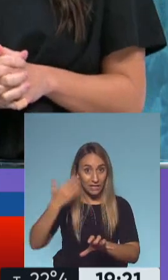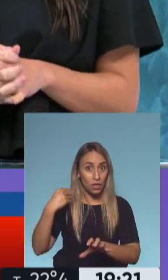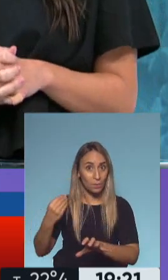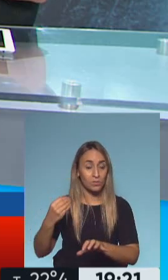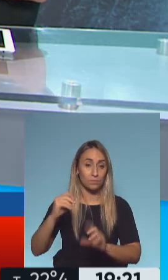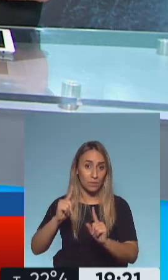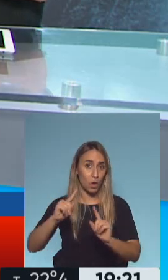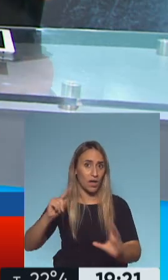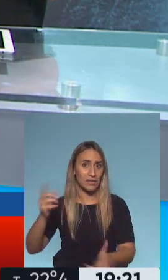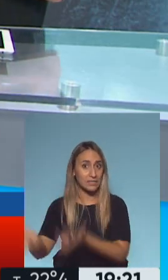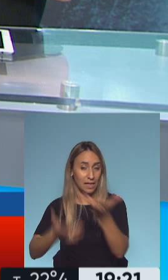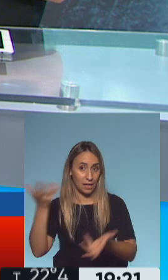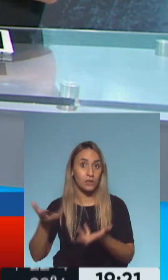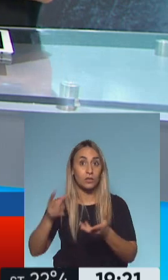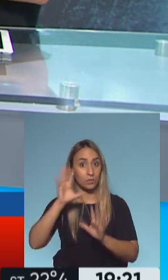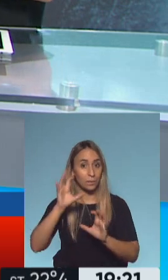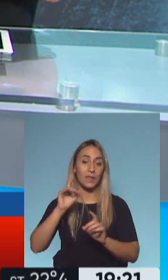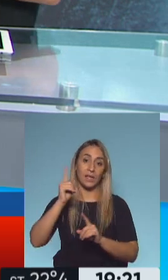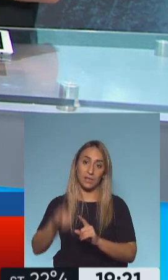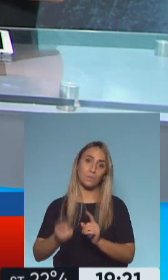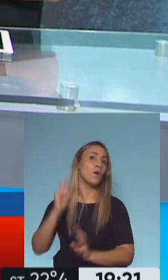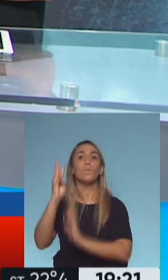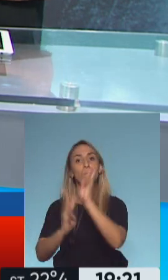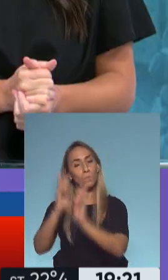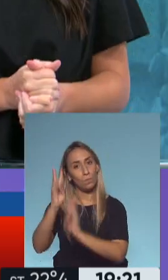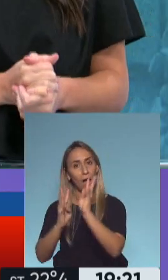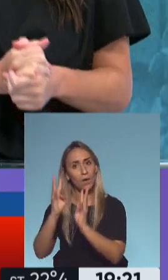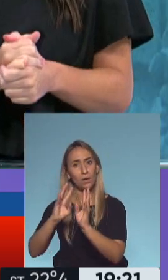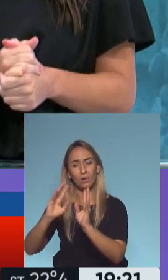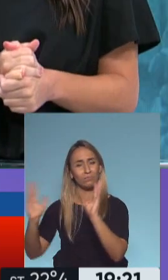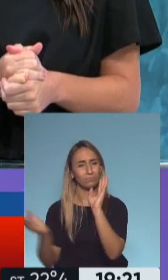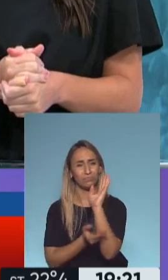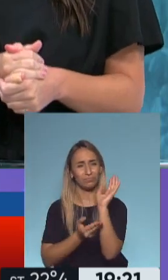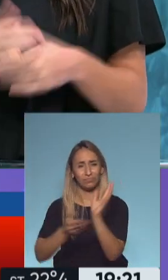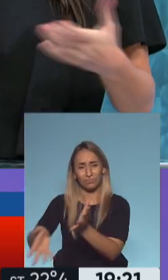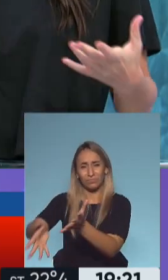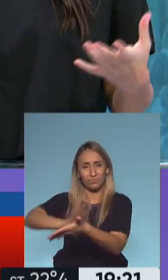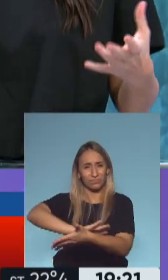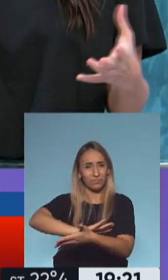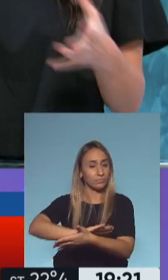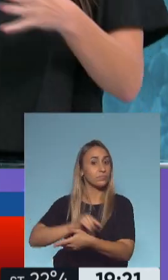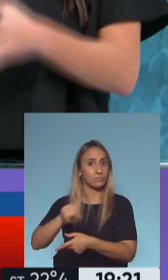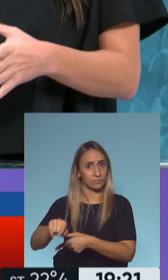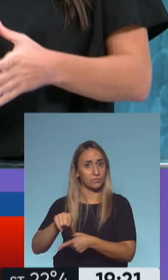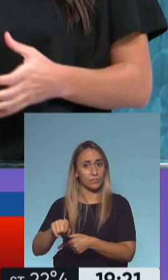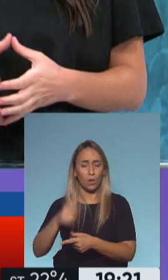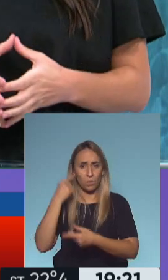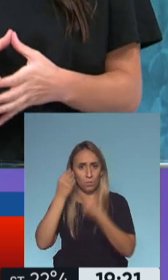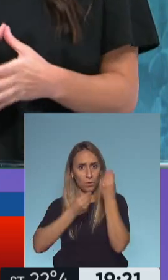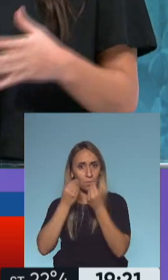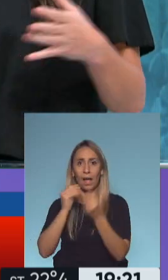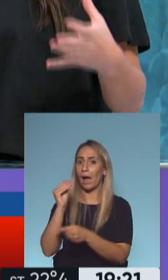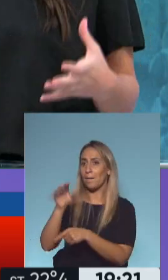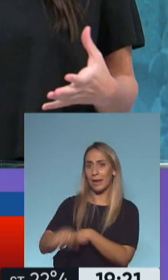incendios. Por supuesto, el tema de los incendios causados por la deforestación del Amazonas es un tema que preocupa no solo a los